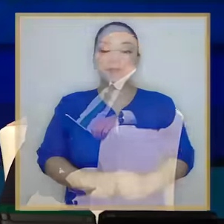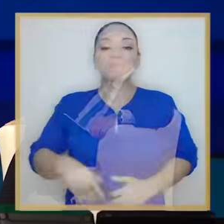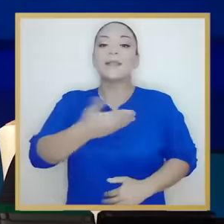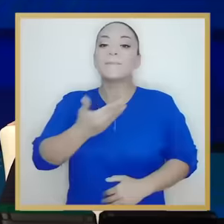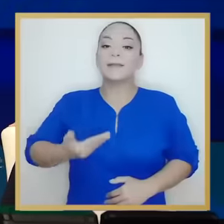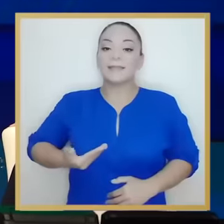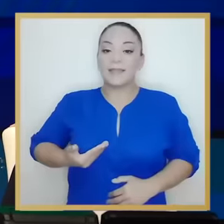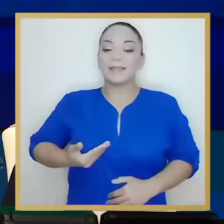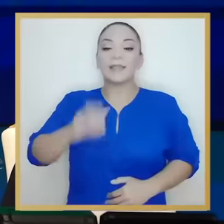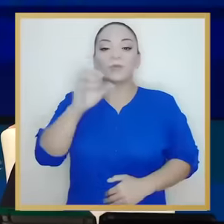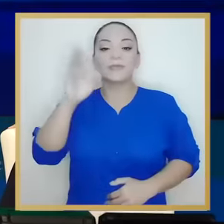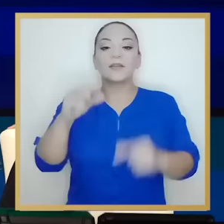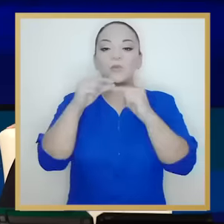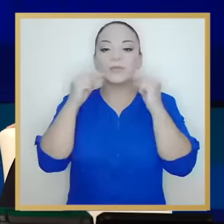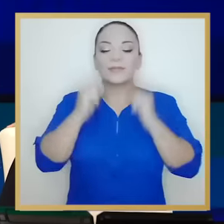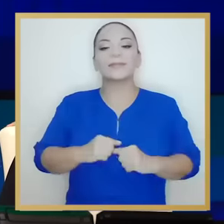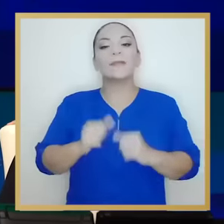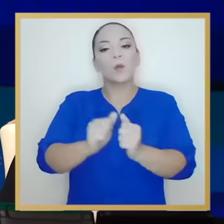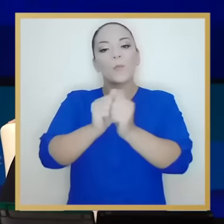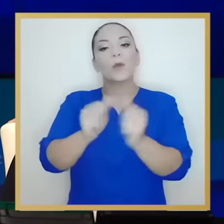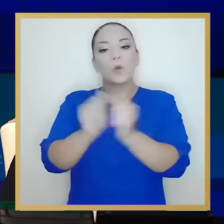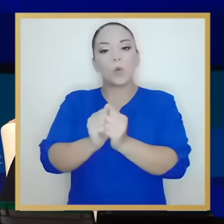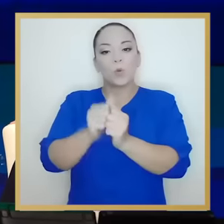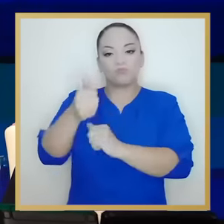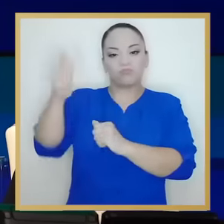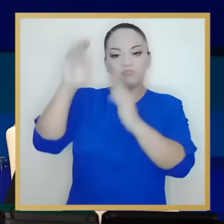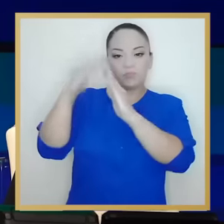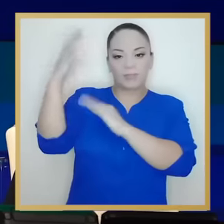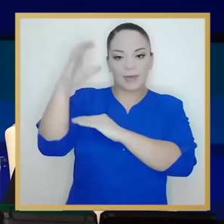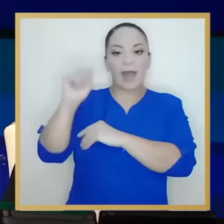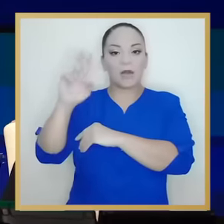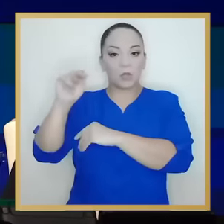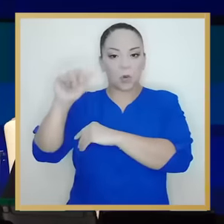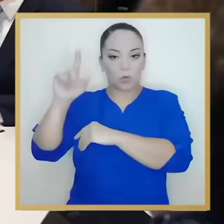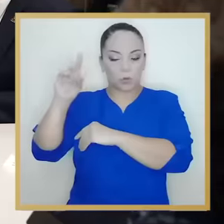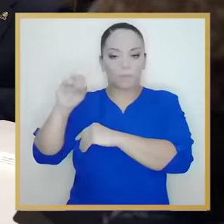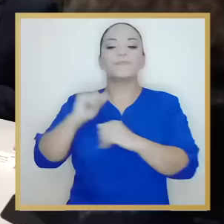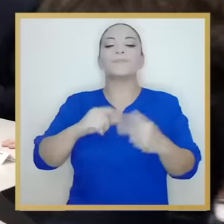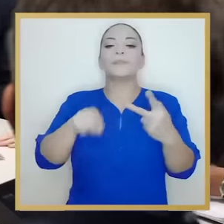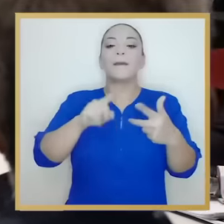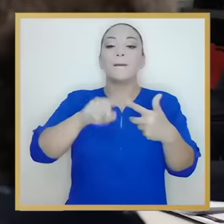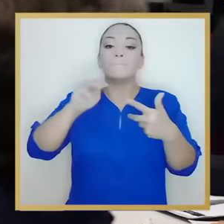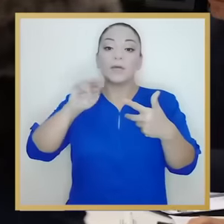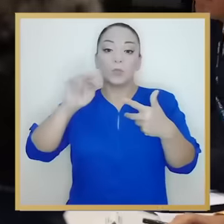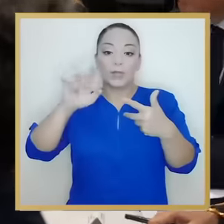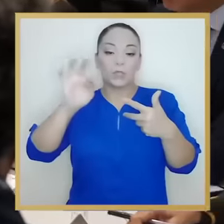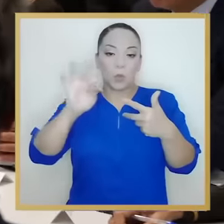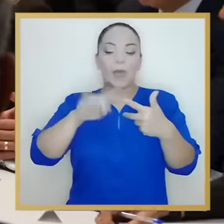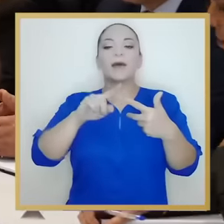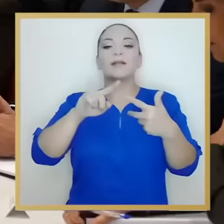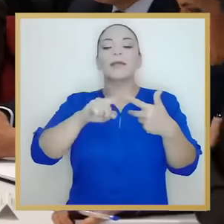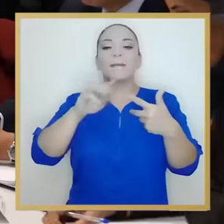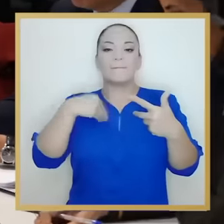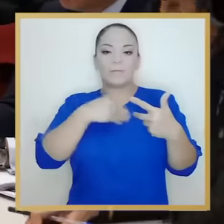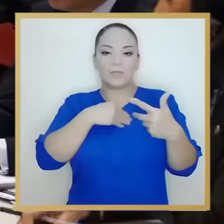El presidente de la República, Rodrigo Chávez Robles, acompañado del canciller Arnoldo André, el ministro de Comercio Exterior Manuel Tobar, la